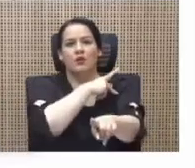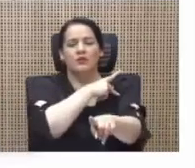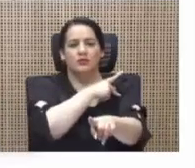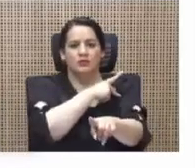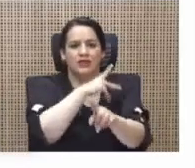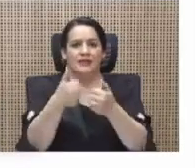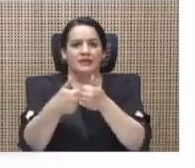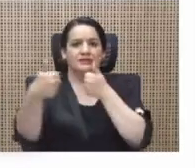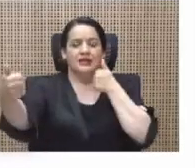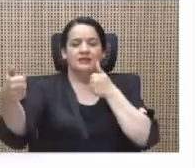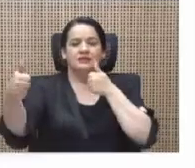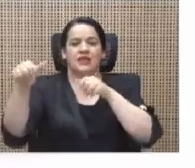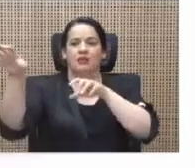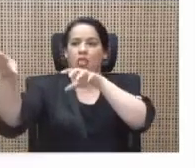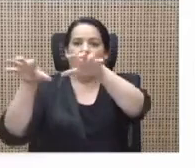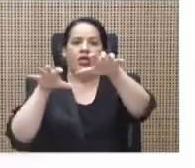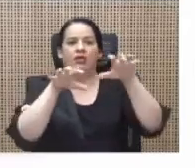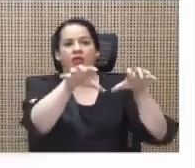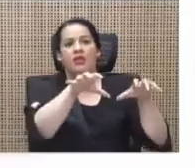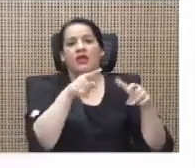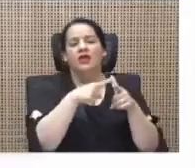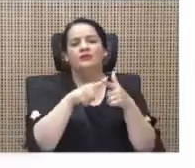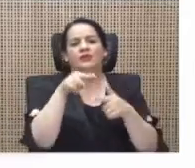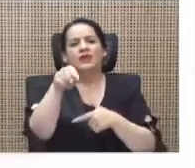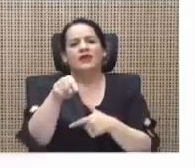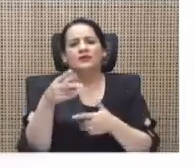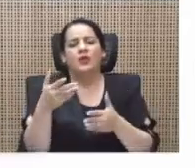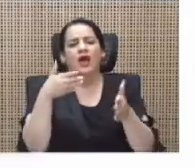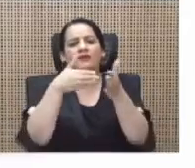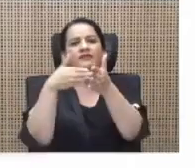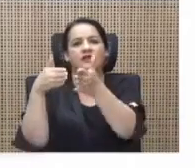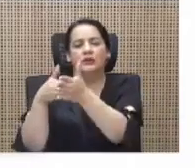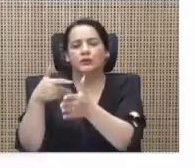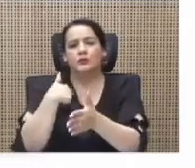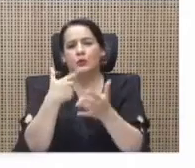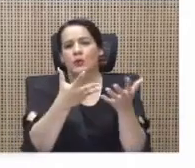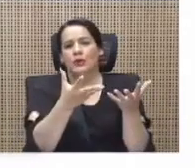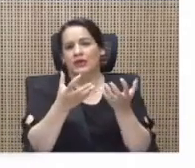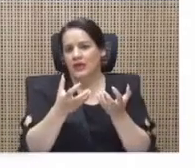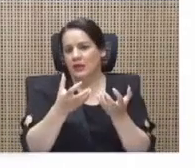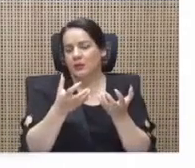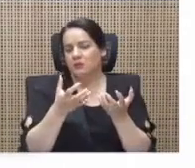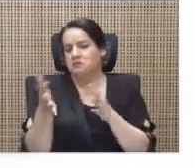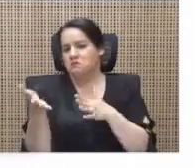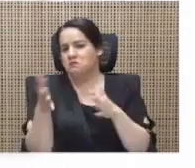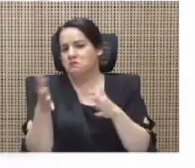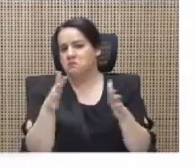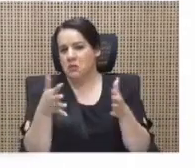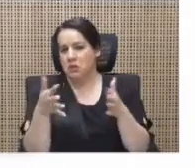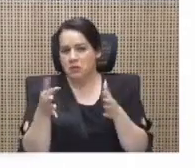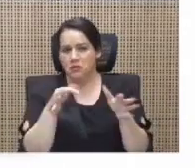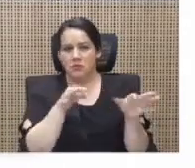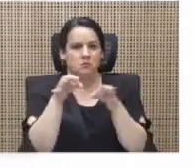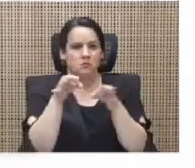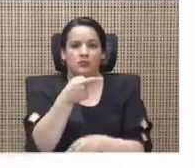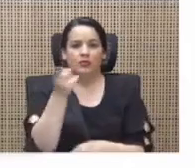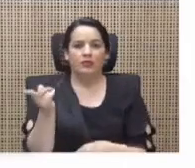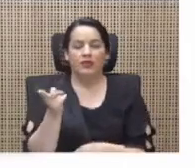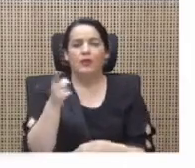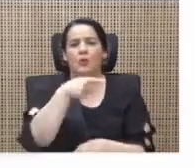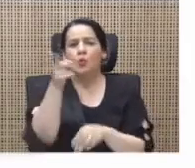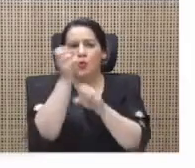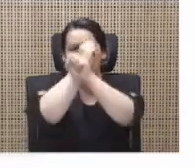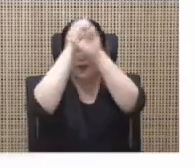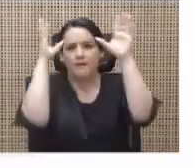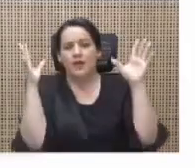Esta dispersión, por supuesto, que trae una afectación que quiero más o menos, pues, describirles. Imagínense